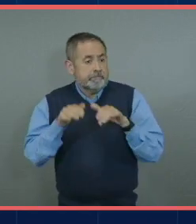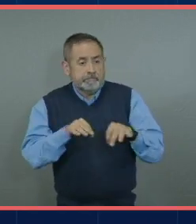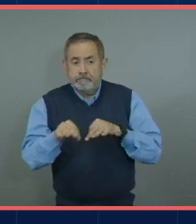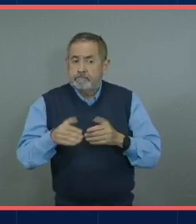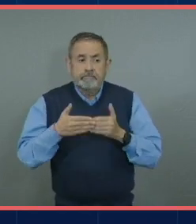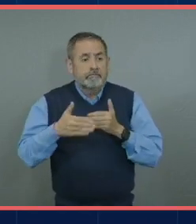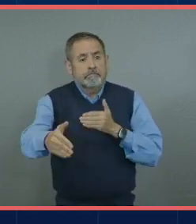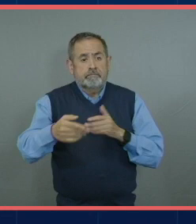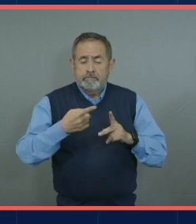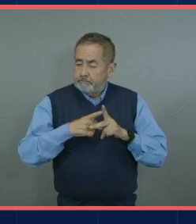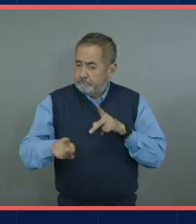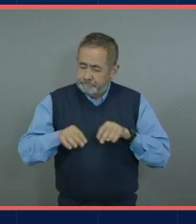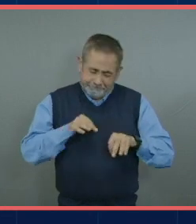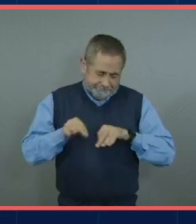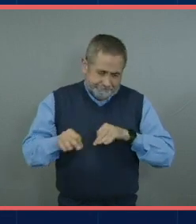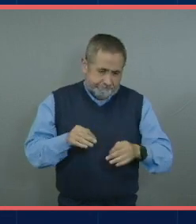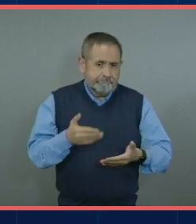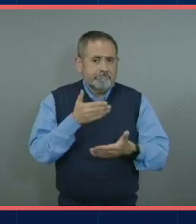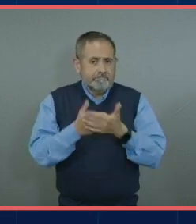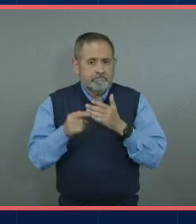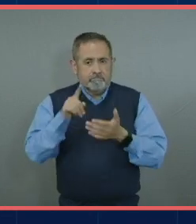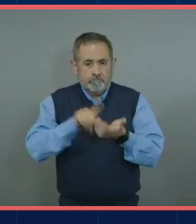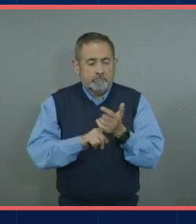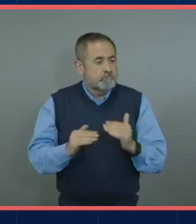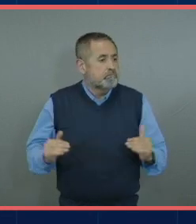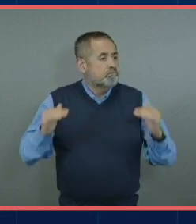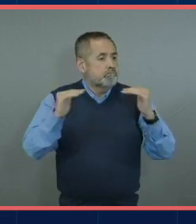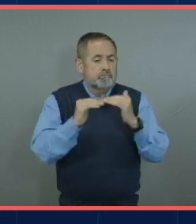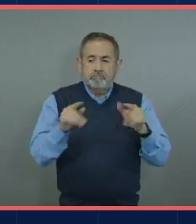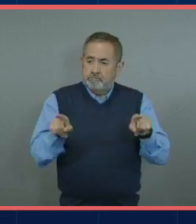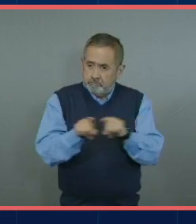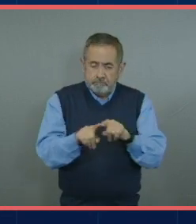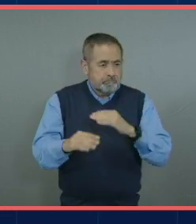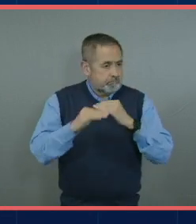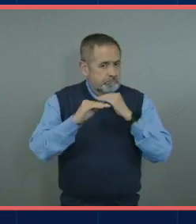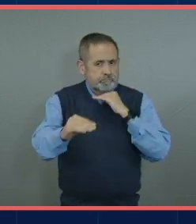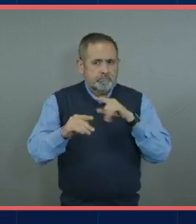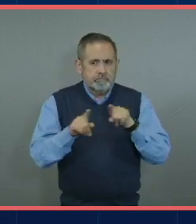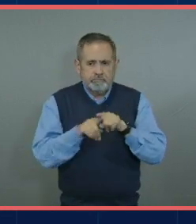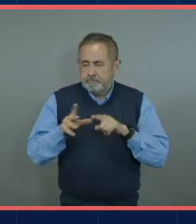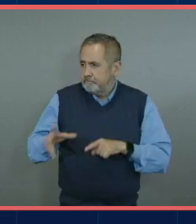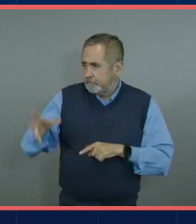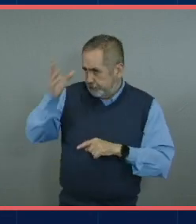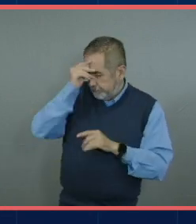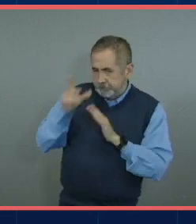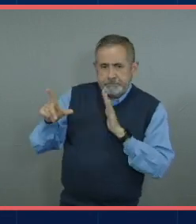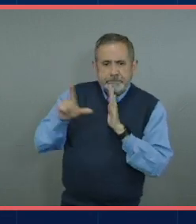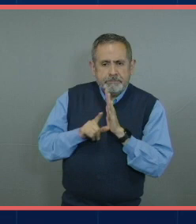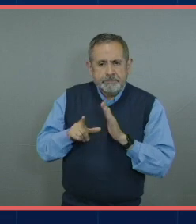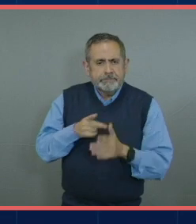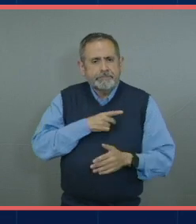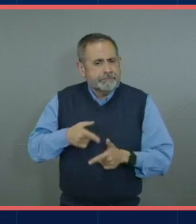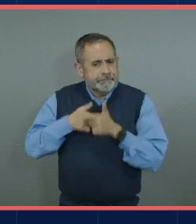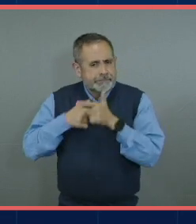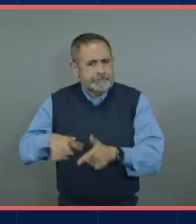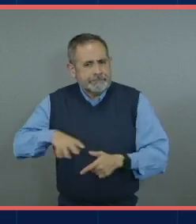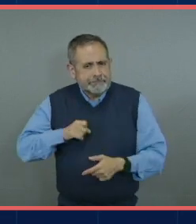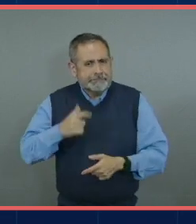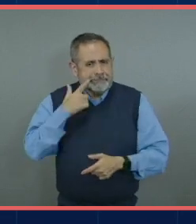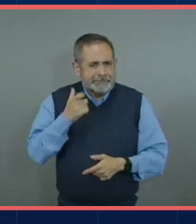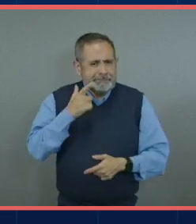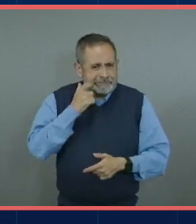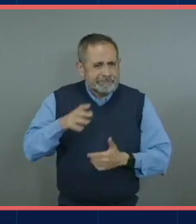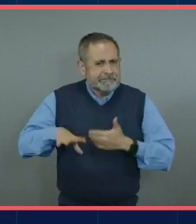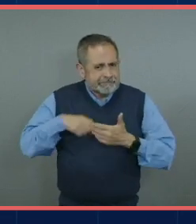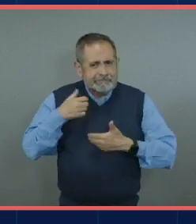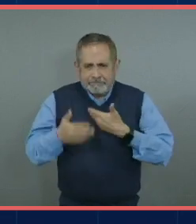El beneficio es que ahora tú estás empezando desde el mismo lugar que tus compañeros. Entonces la lección aquí es que hay que seguir esforzándose, hay que seguir trabajando,